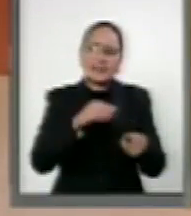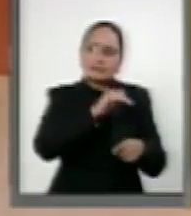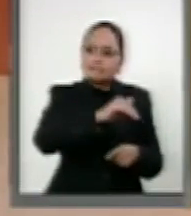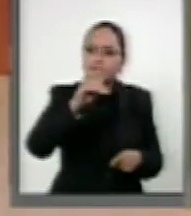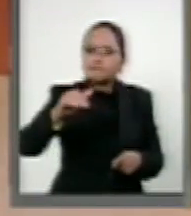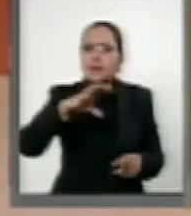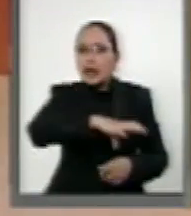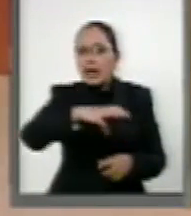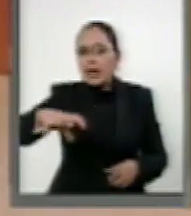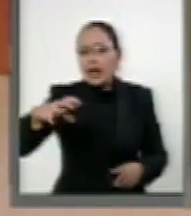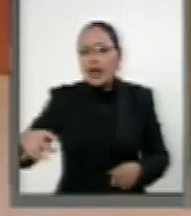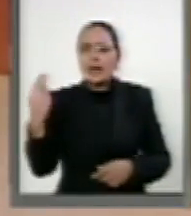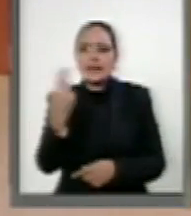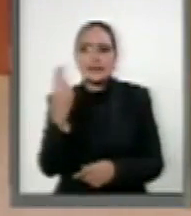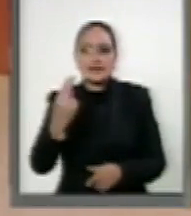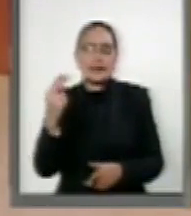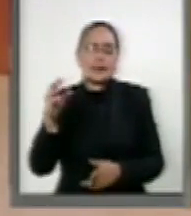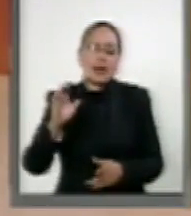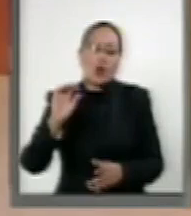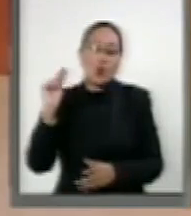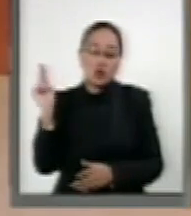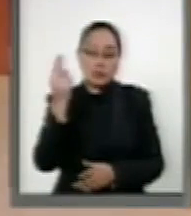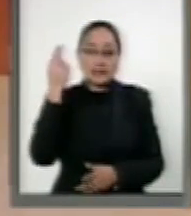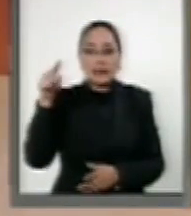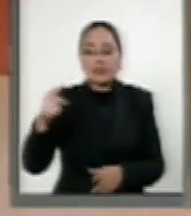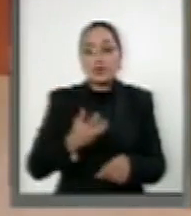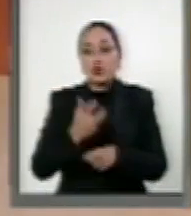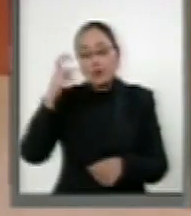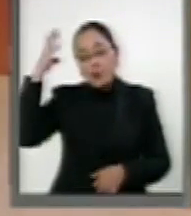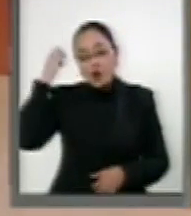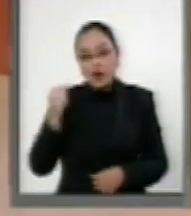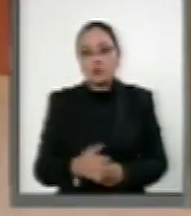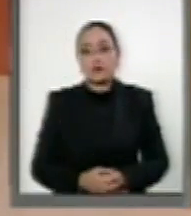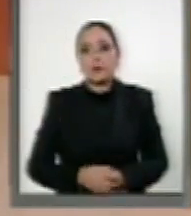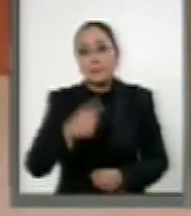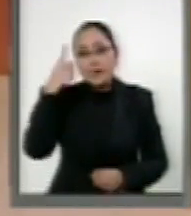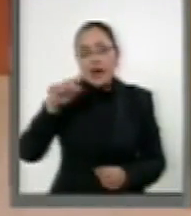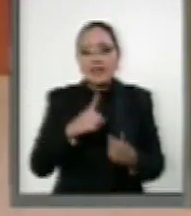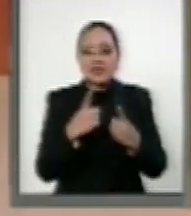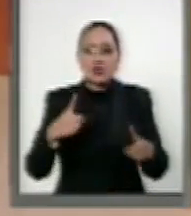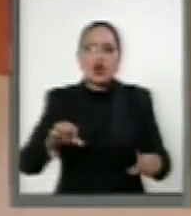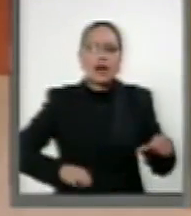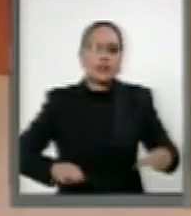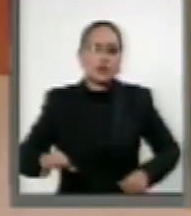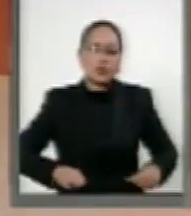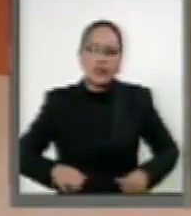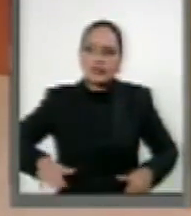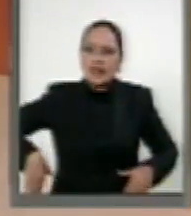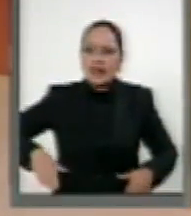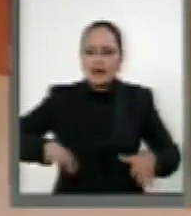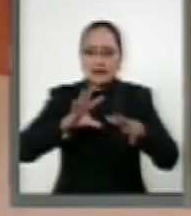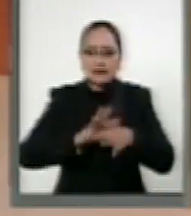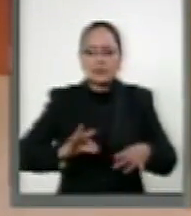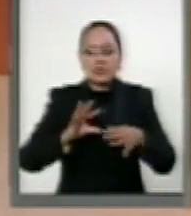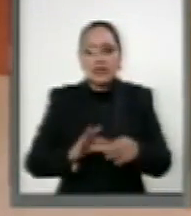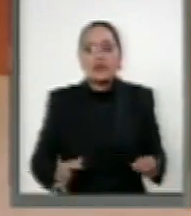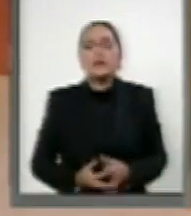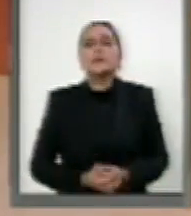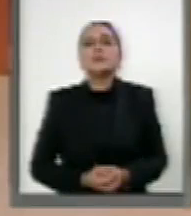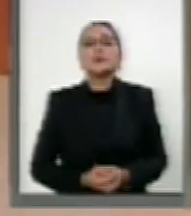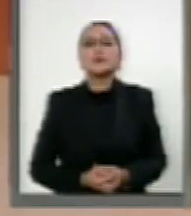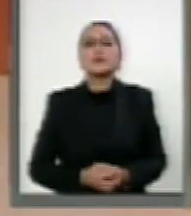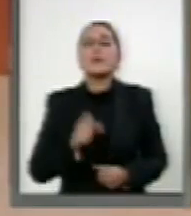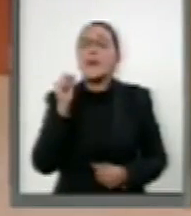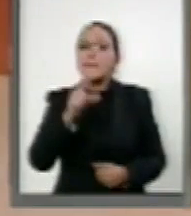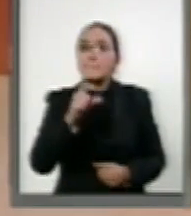infraestructura que requiere la Universidad Autónoma del estado de Morelos para el desarrollo de sus actividades antes mencionadas. Asimismo,